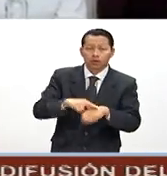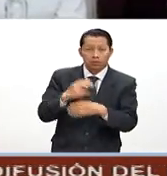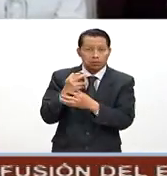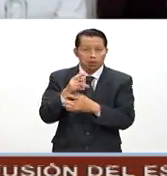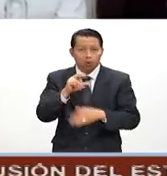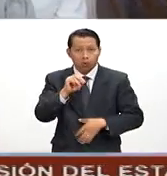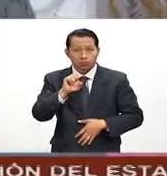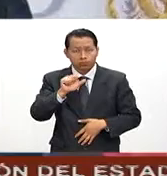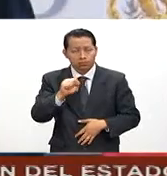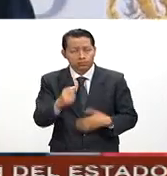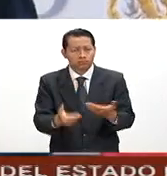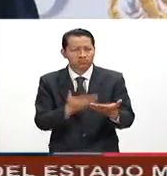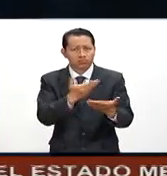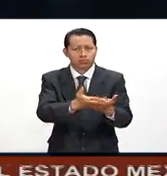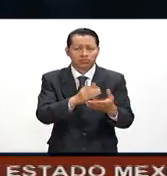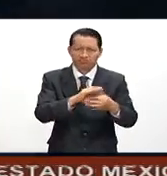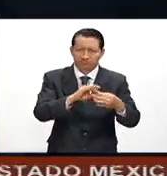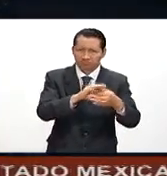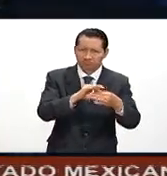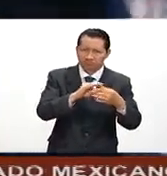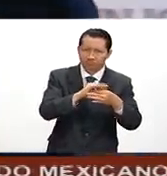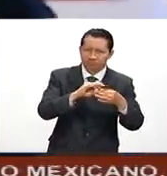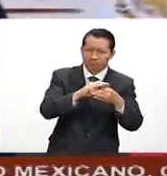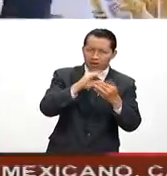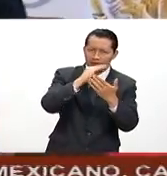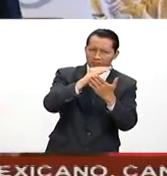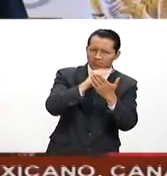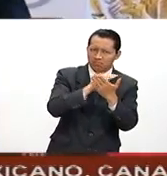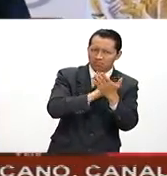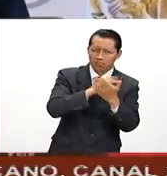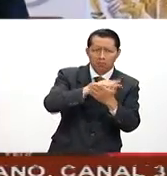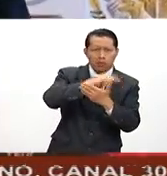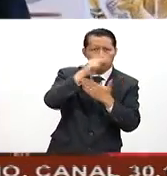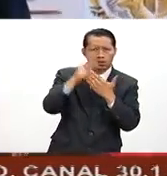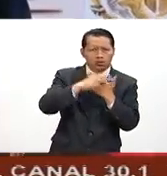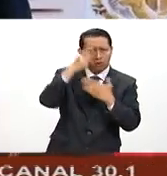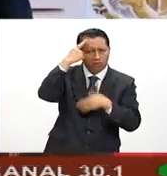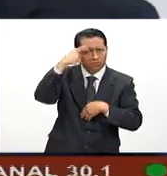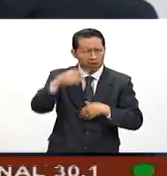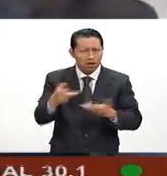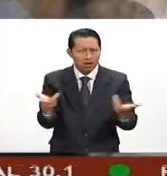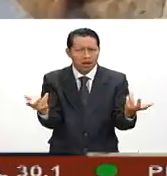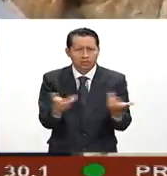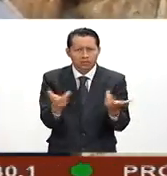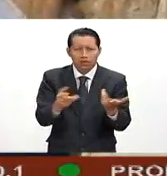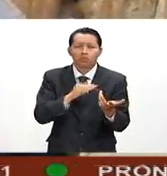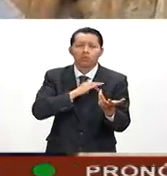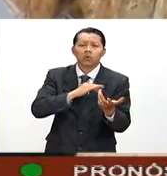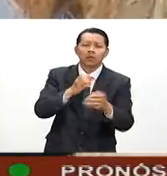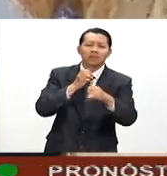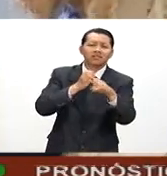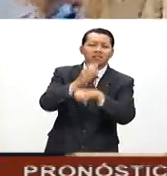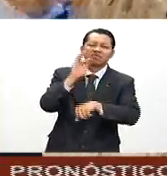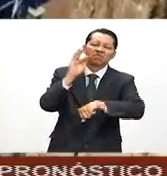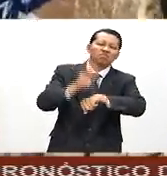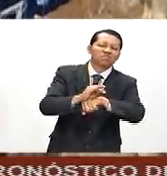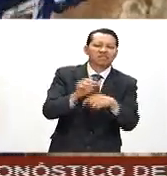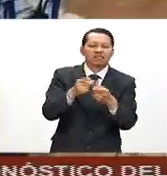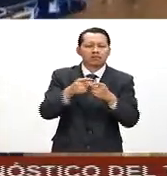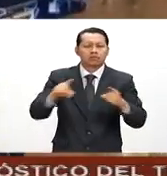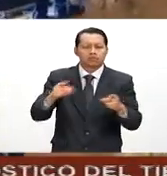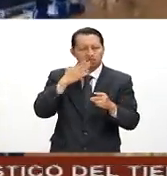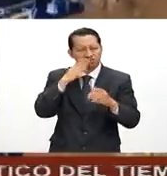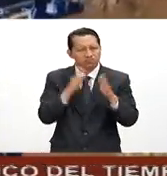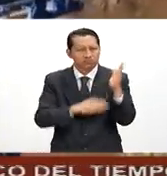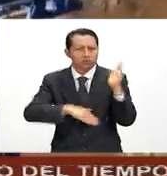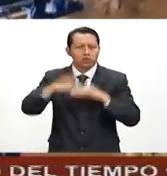expuso al presidente diversos proyectos que emprenderá para alcanzar un mayor desarrollo en la entidad. Ambos se comprometieron